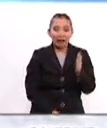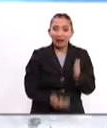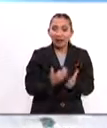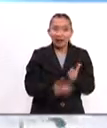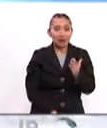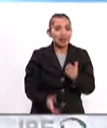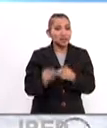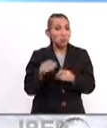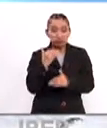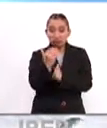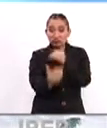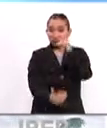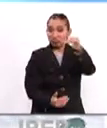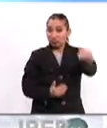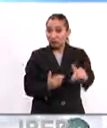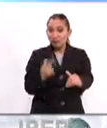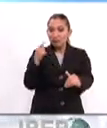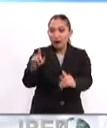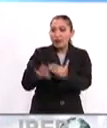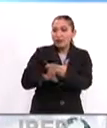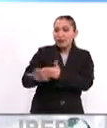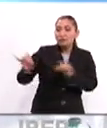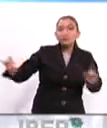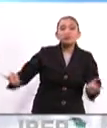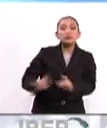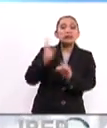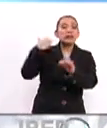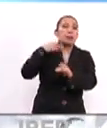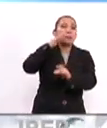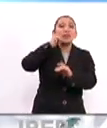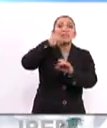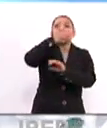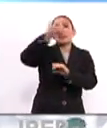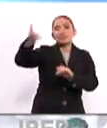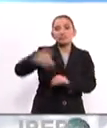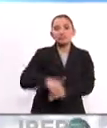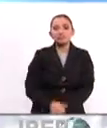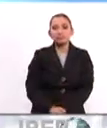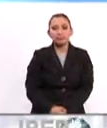No avanzamos tan rápido para prevenir la catástrofe irreversible del clima.